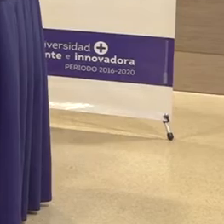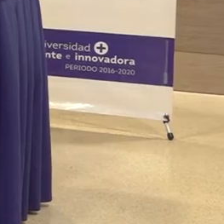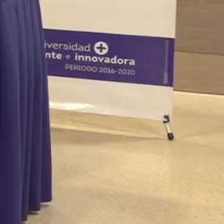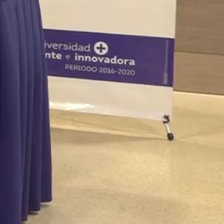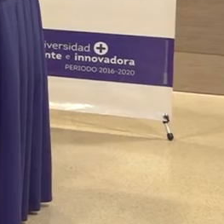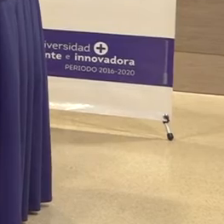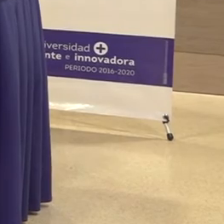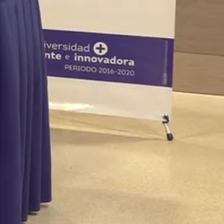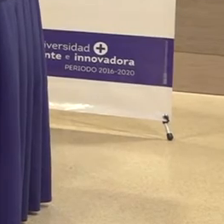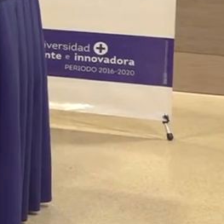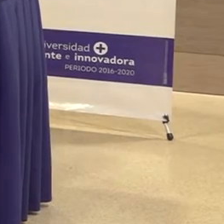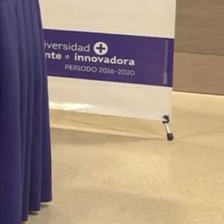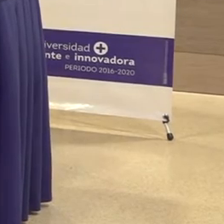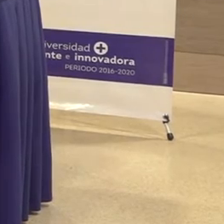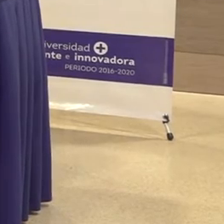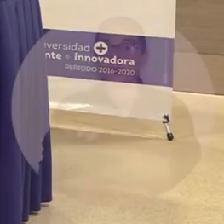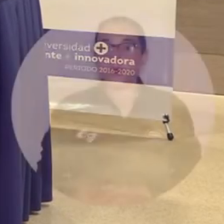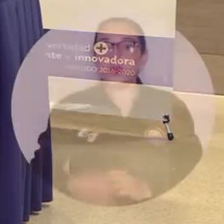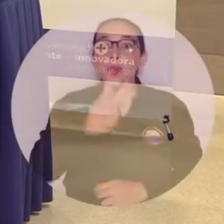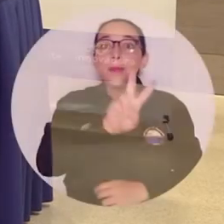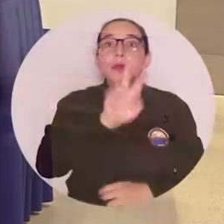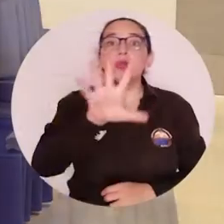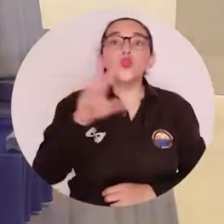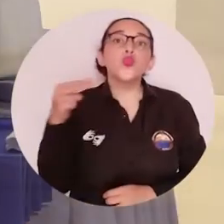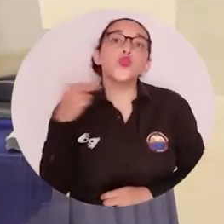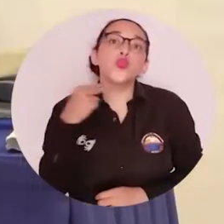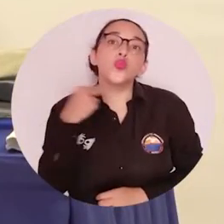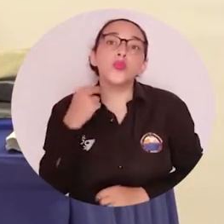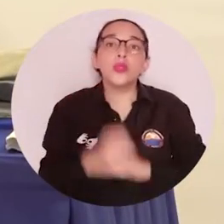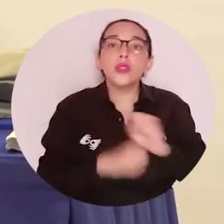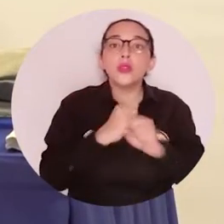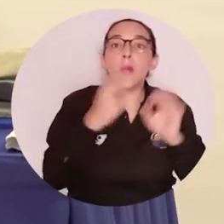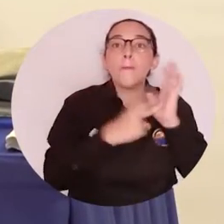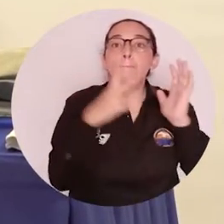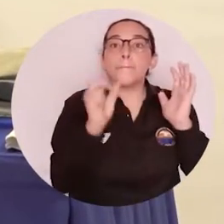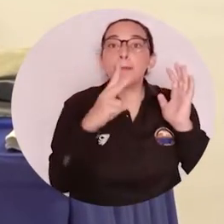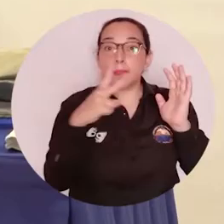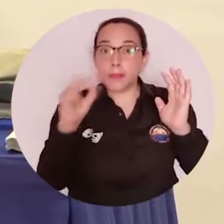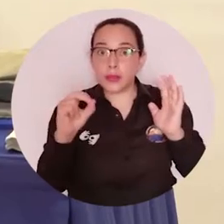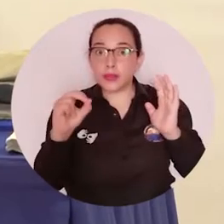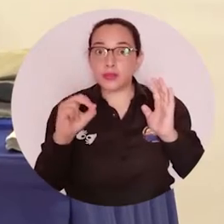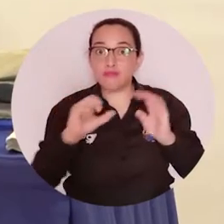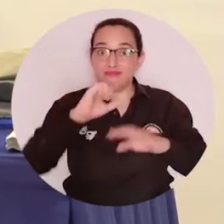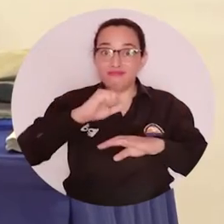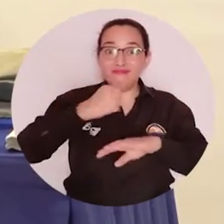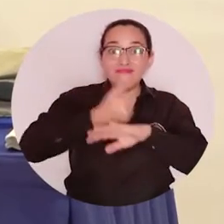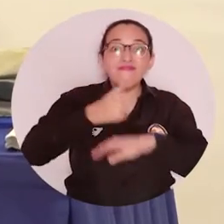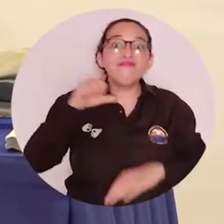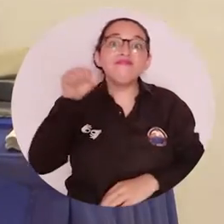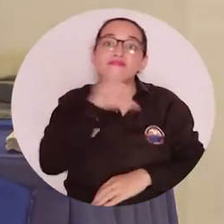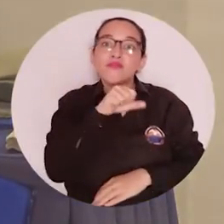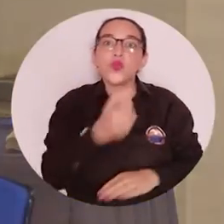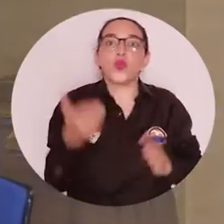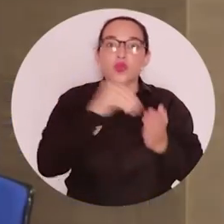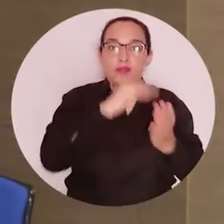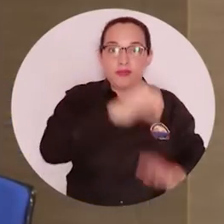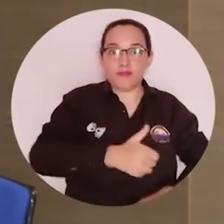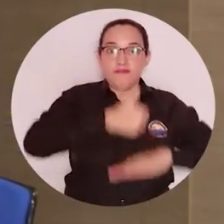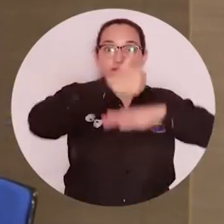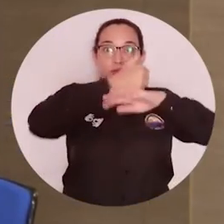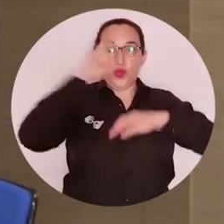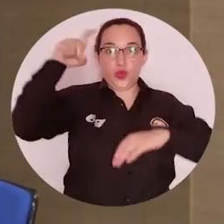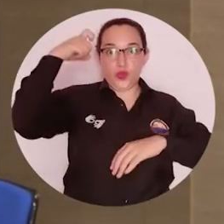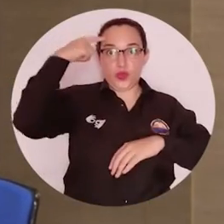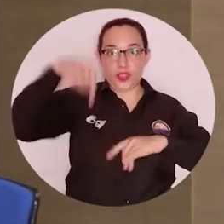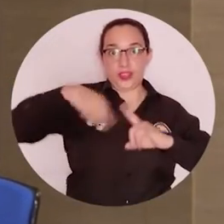El 25 de noviembre de 2020, Pablo Vera Salazar inició un nuevo periodo de gobierno en la rectoría de la Universidad del